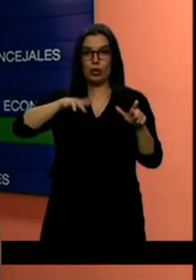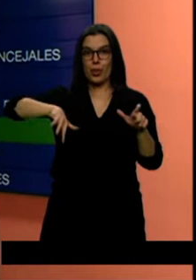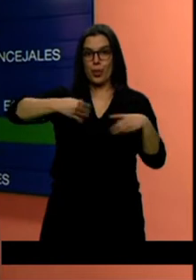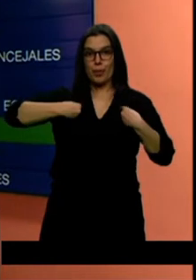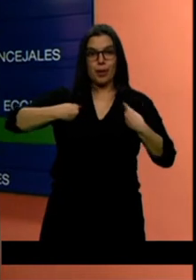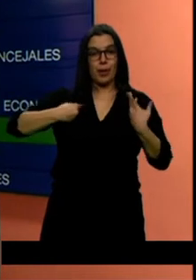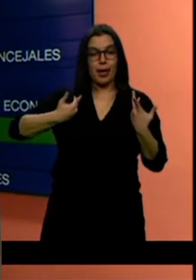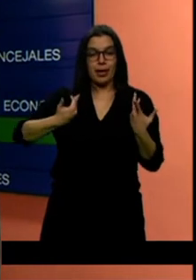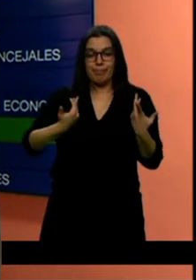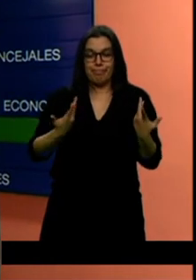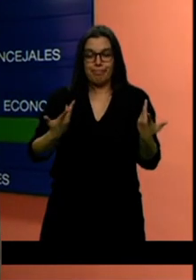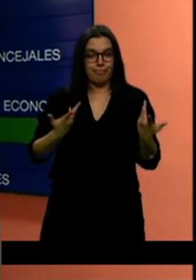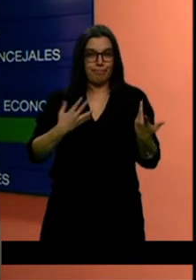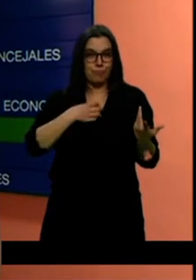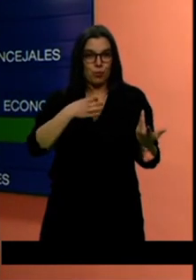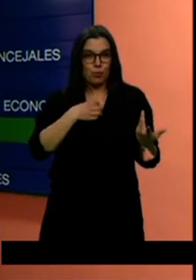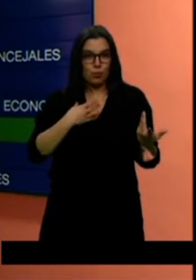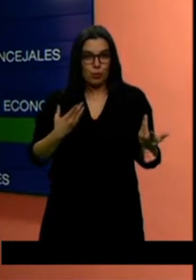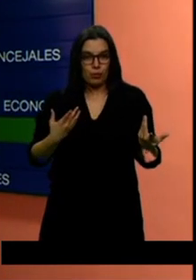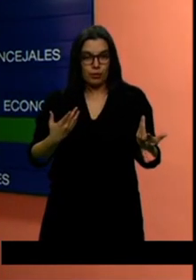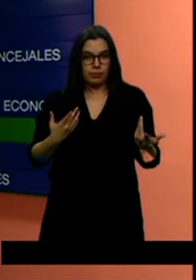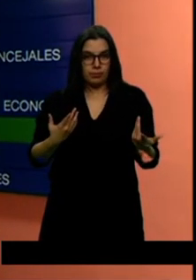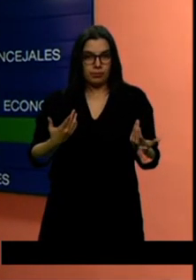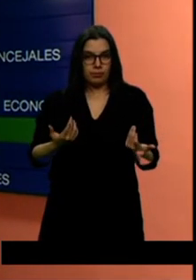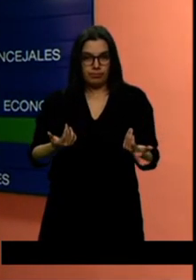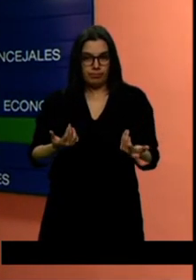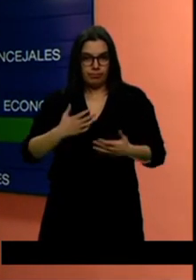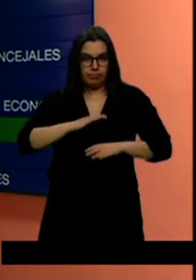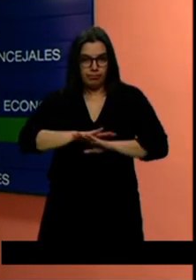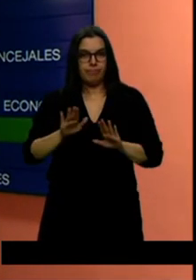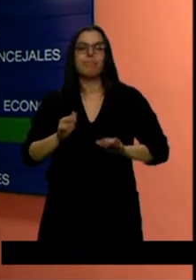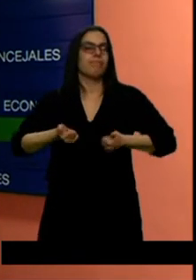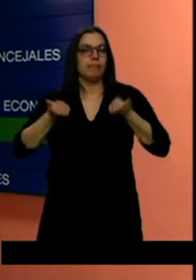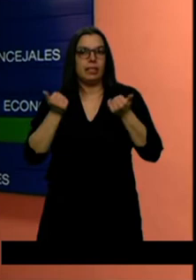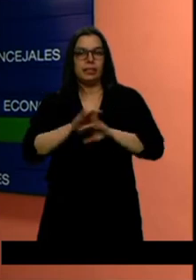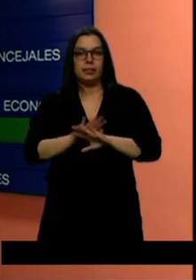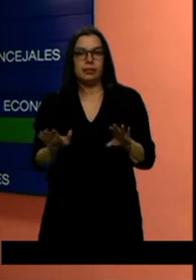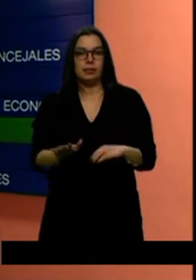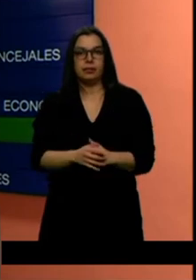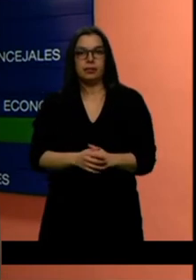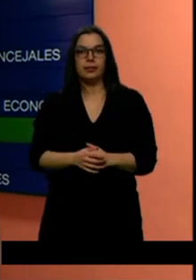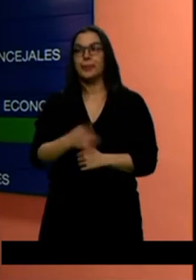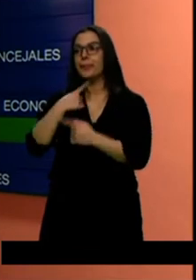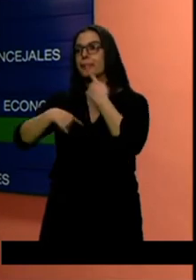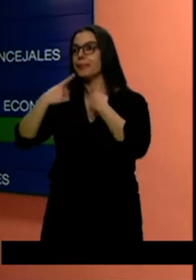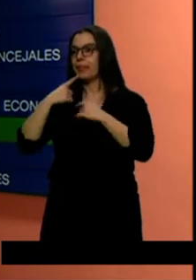no pueden seguir esperando, no necesitamos más palabras, se tienen que pasar a los hechos.